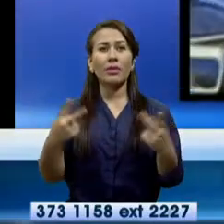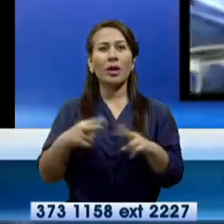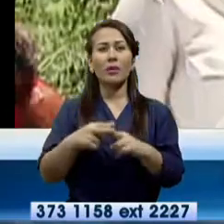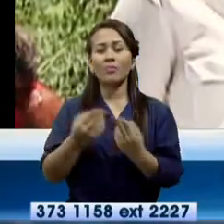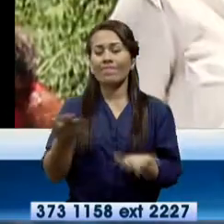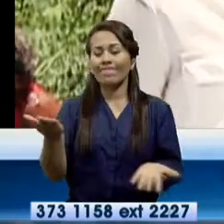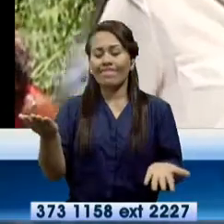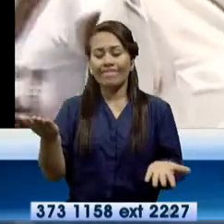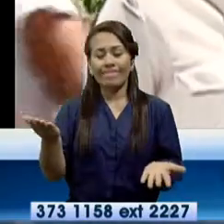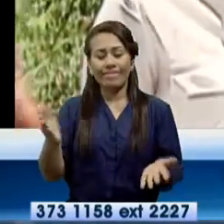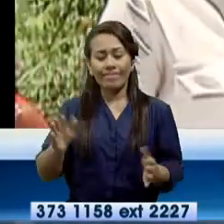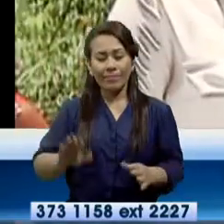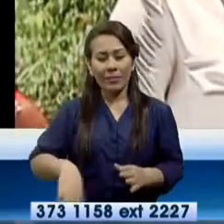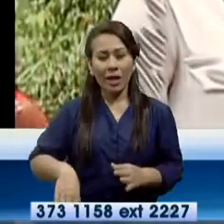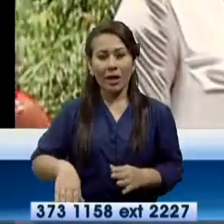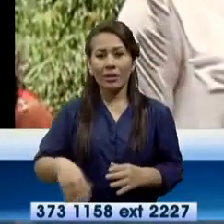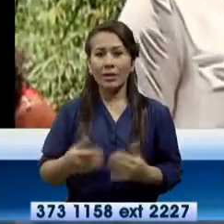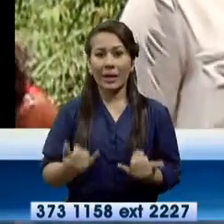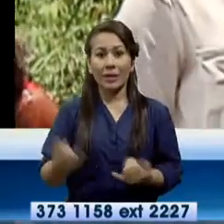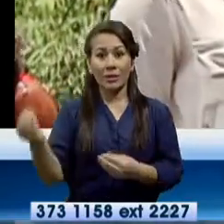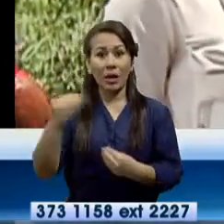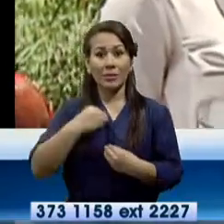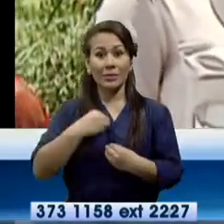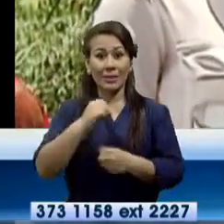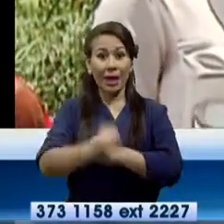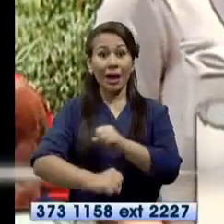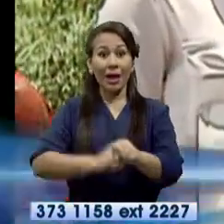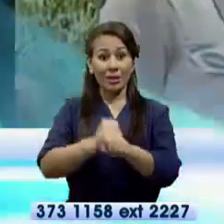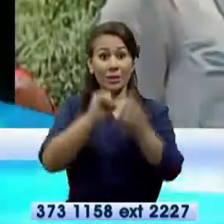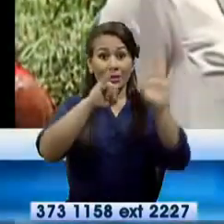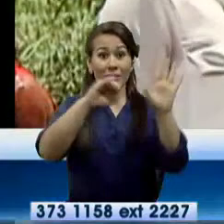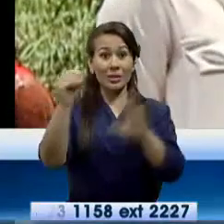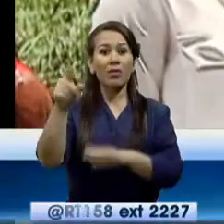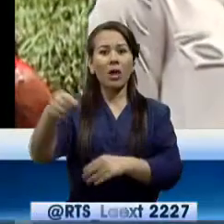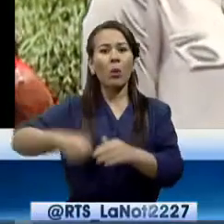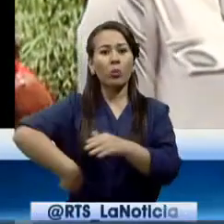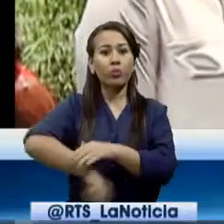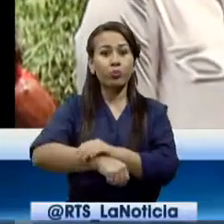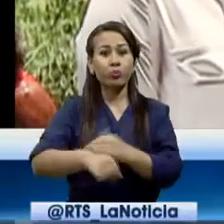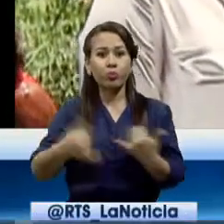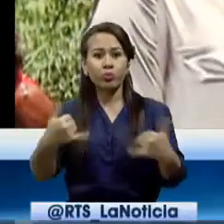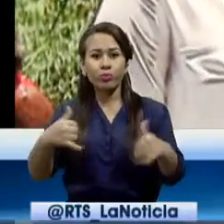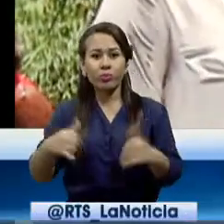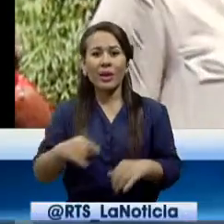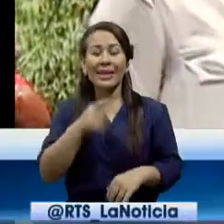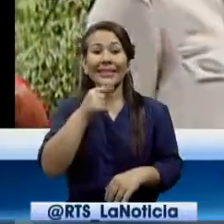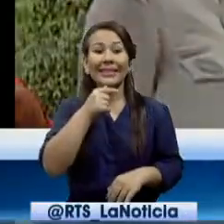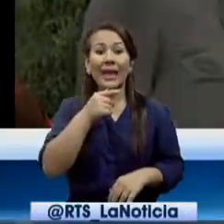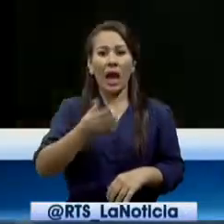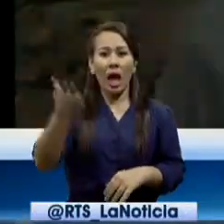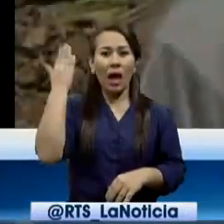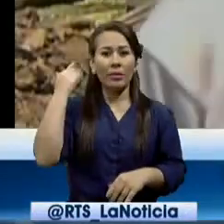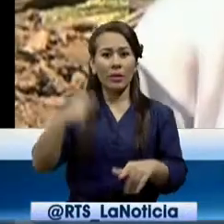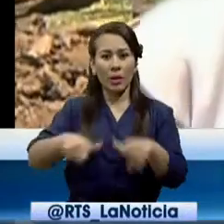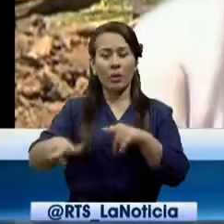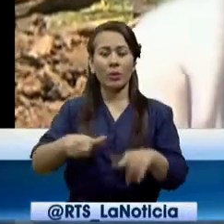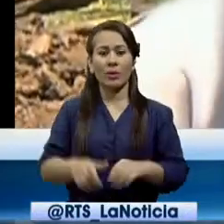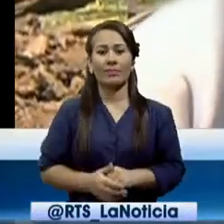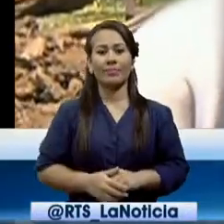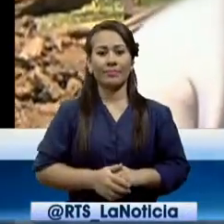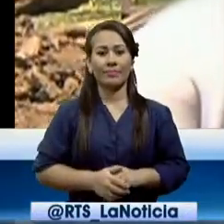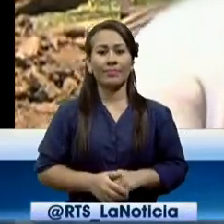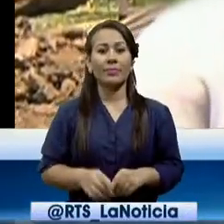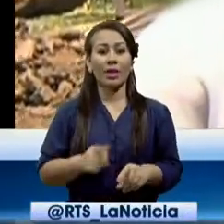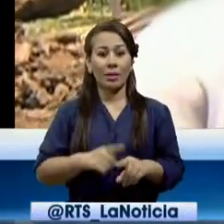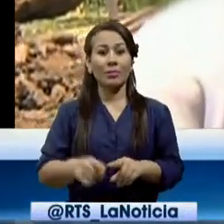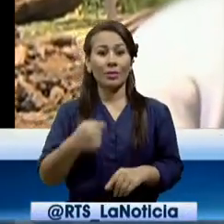ironía. Antes de irnos, nos revela que en los años sesenta jugó en la primera división de un equipo de fútbol local. Pero yo tendría,